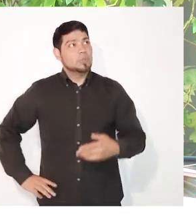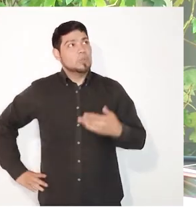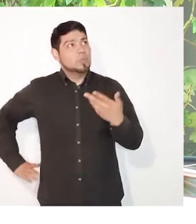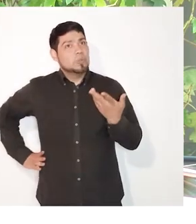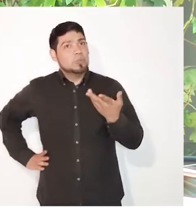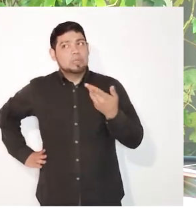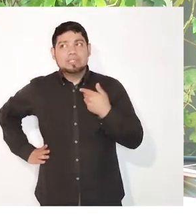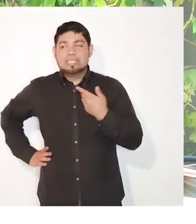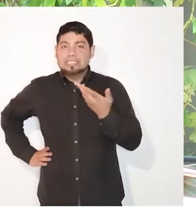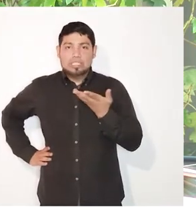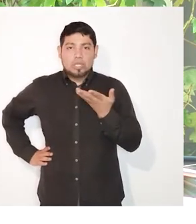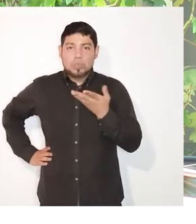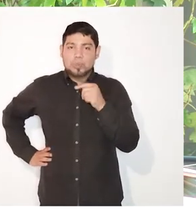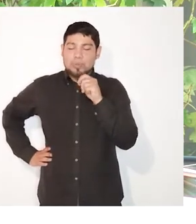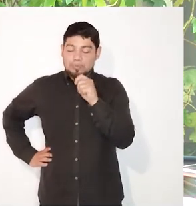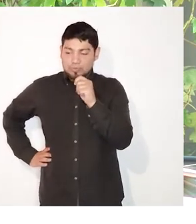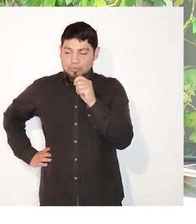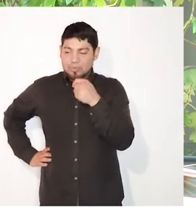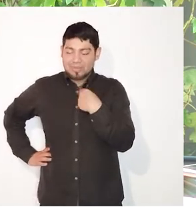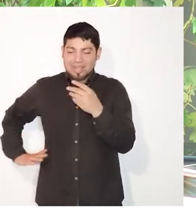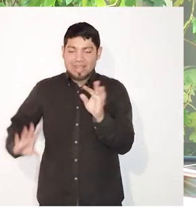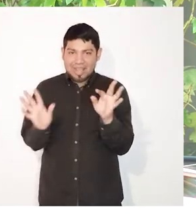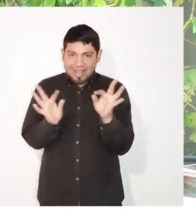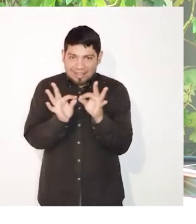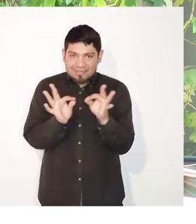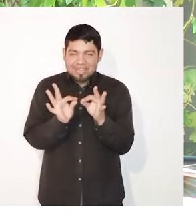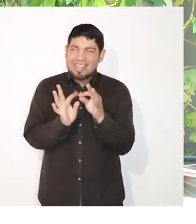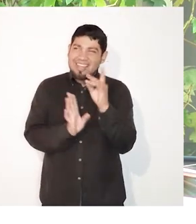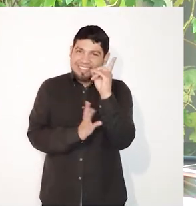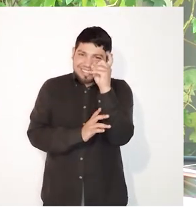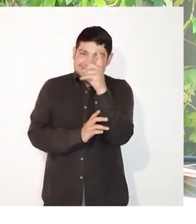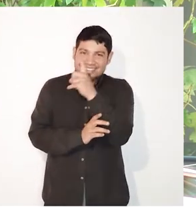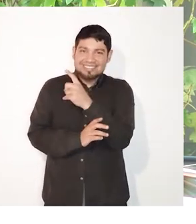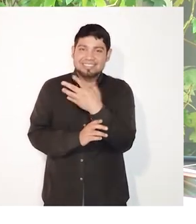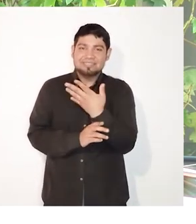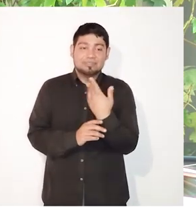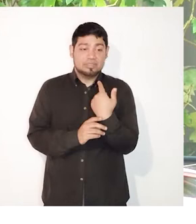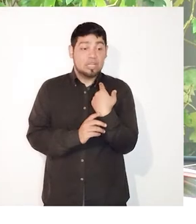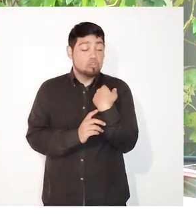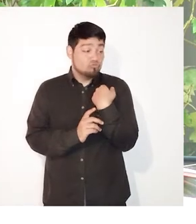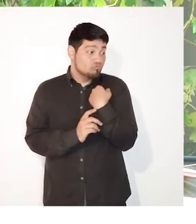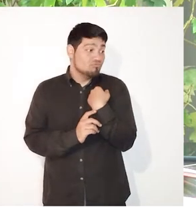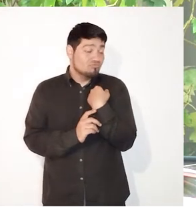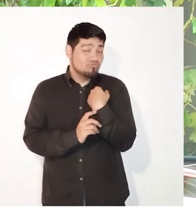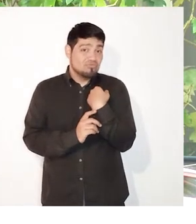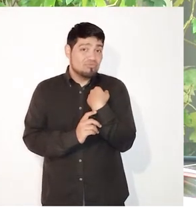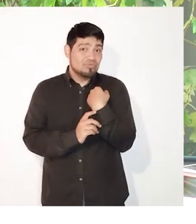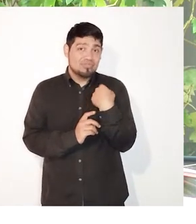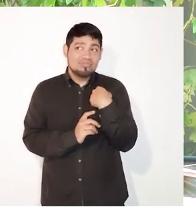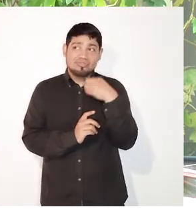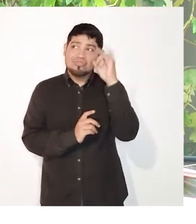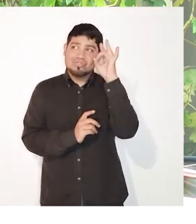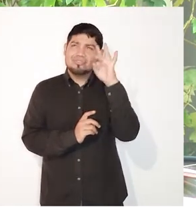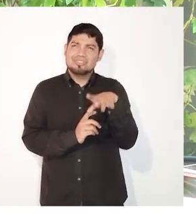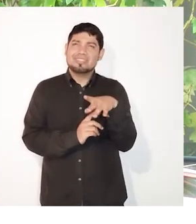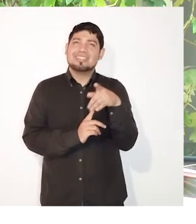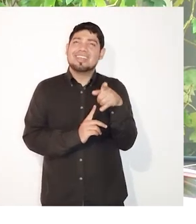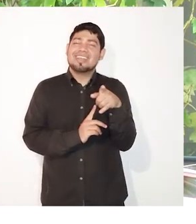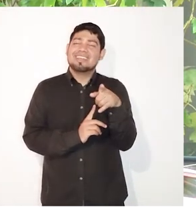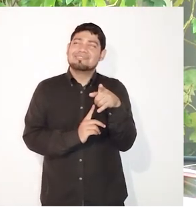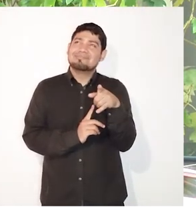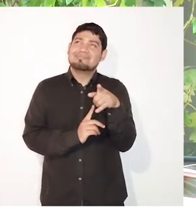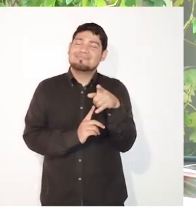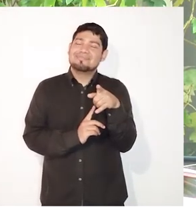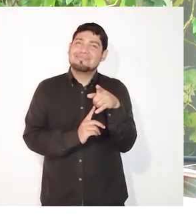Uy, la verdad es que, a ver, ¿cómo la podría definir? Es un poco complicado, ¿ah? Yo sé que tengo una,